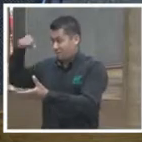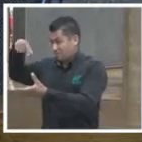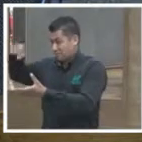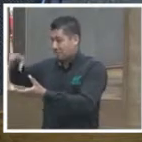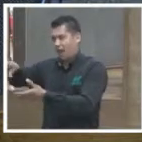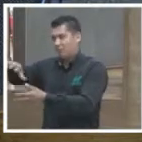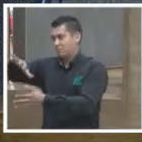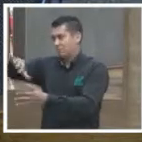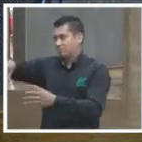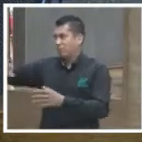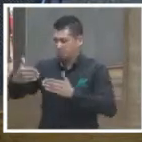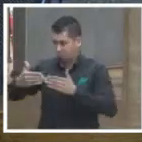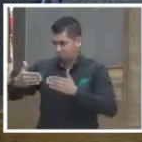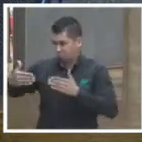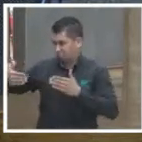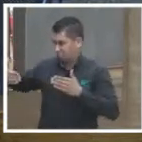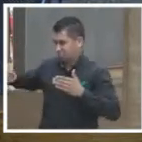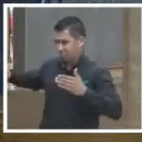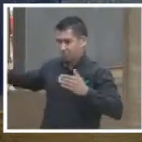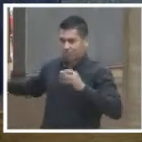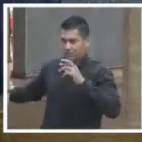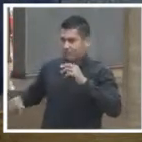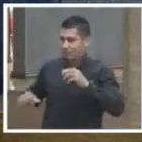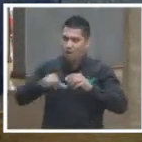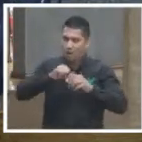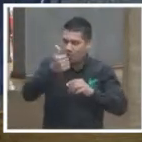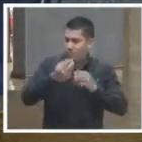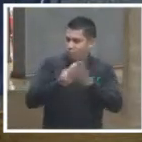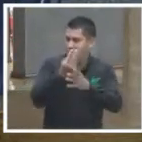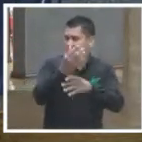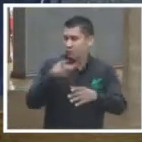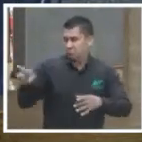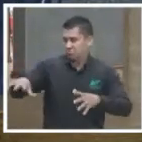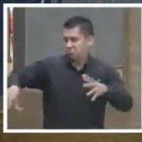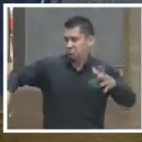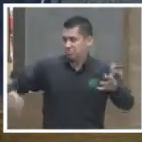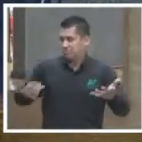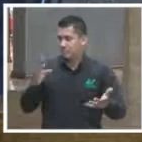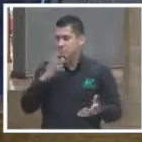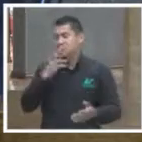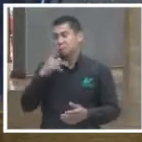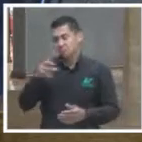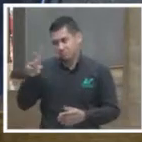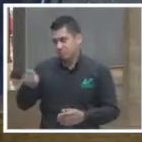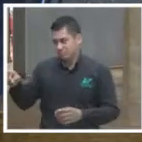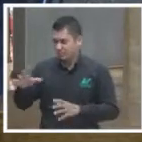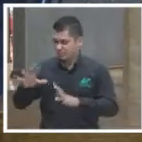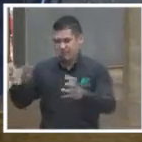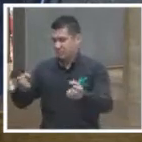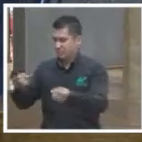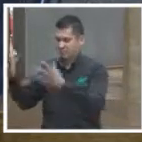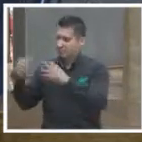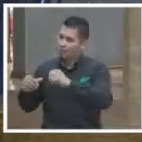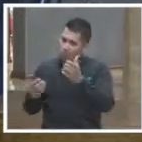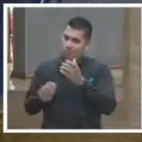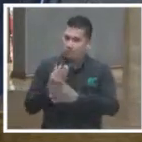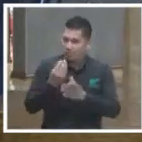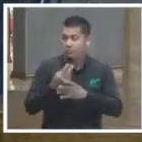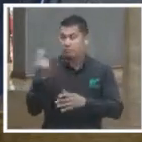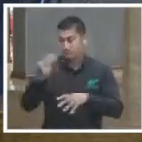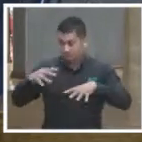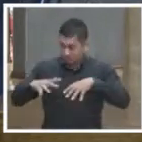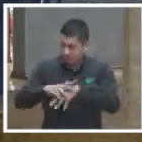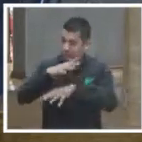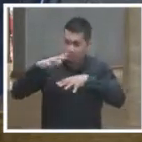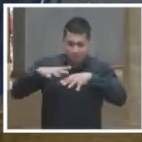sacar todo el jugo, porque quiero aquí también ser muy empático, un cambio fundamental que es el